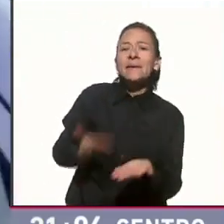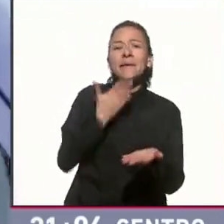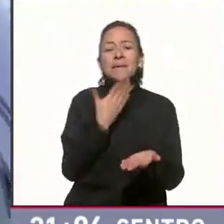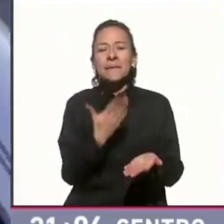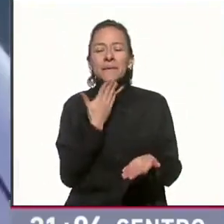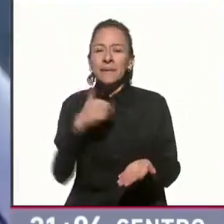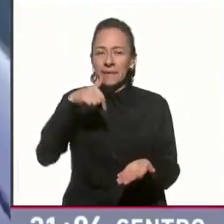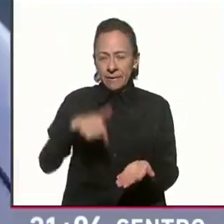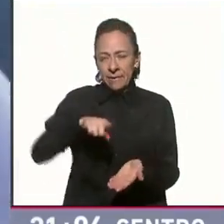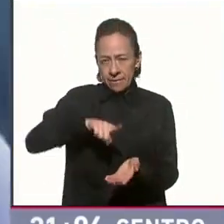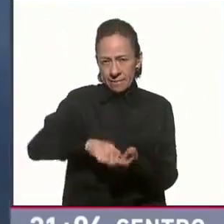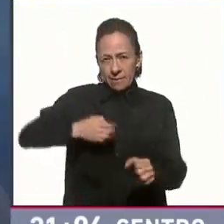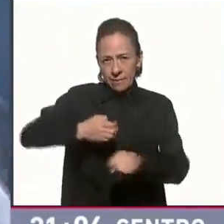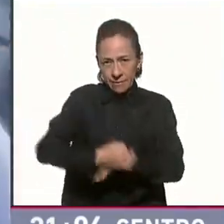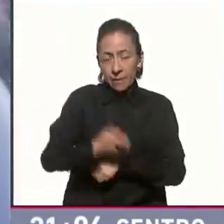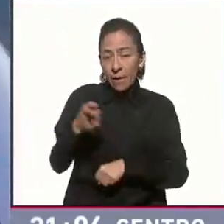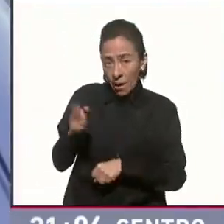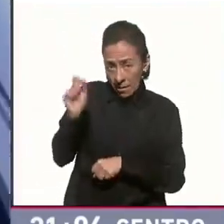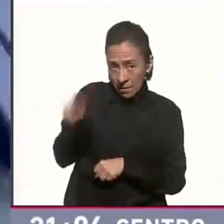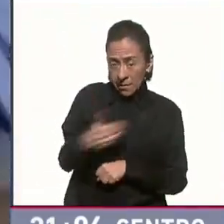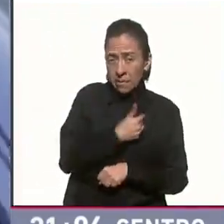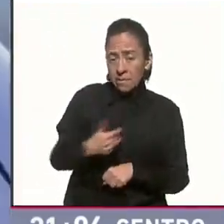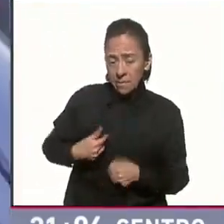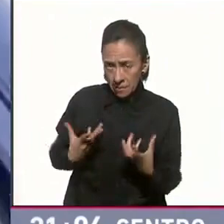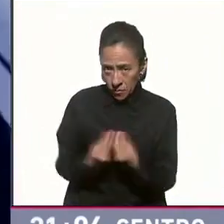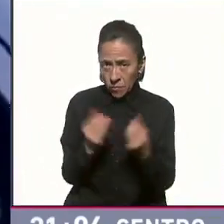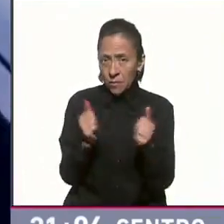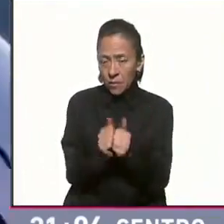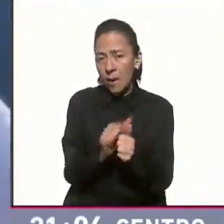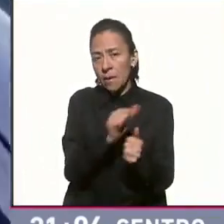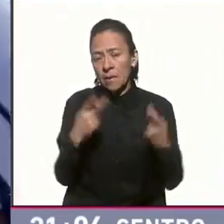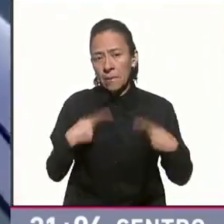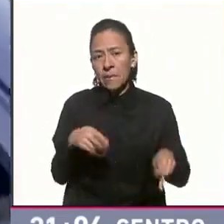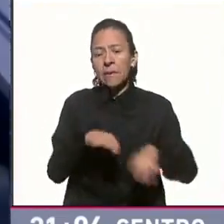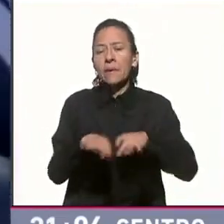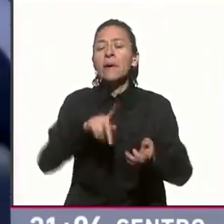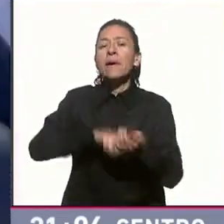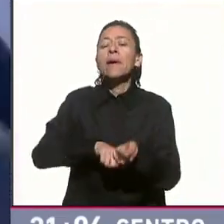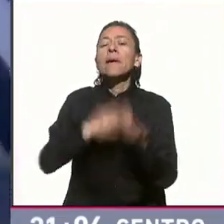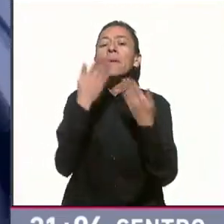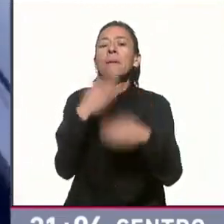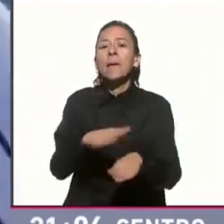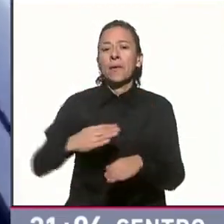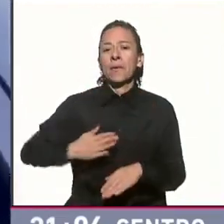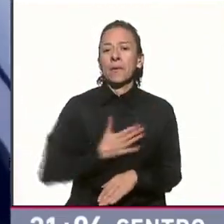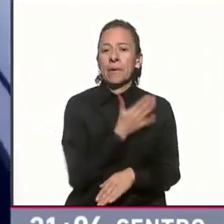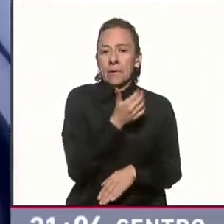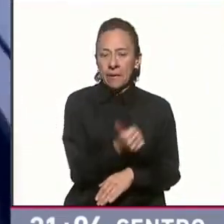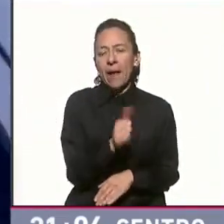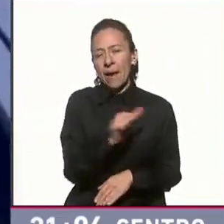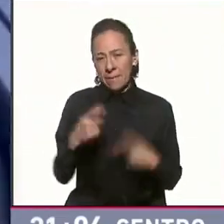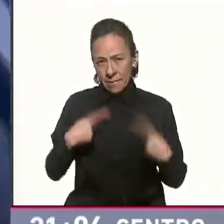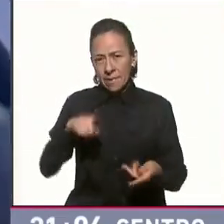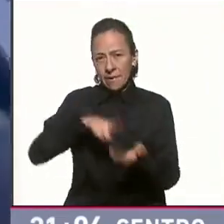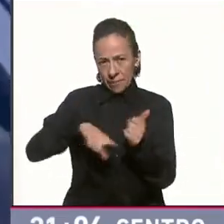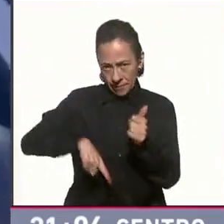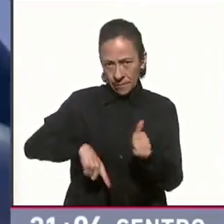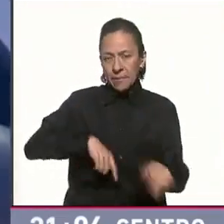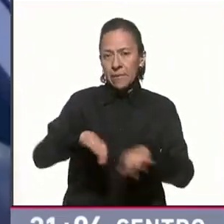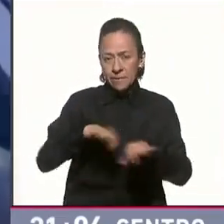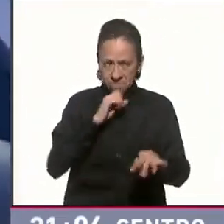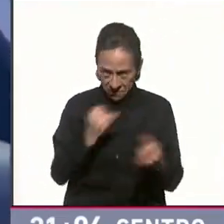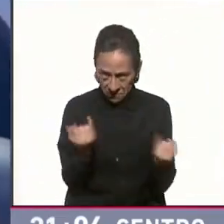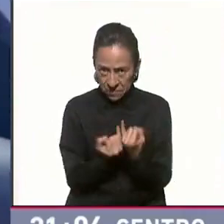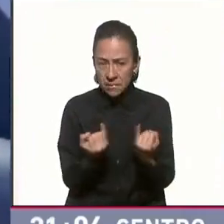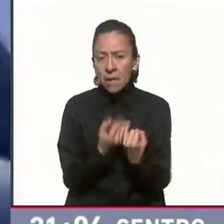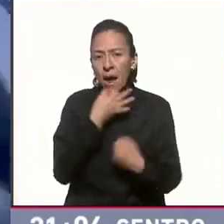En esta visita, el mandatario también se reunió con empleados del Banco del Bienestar y servidores de la nación, ante quienes calificó esta